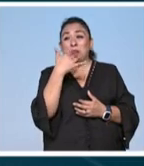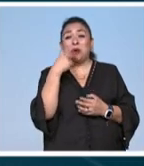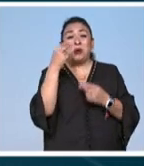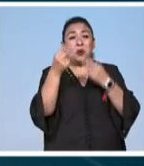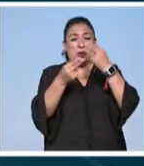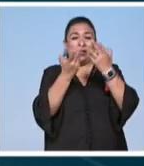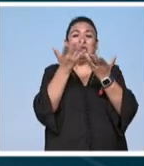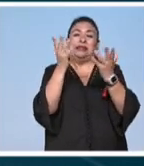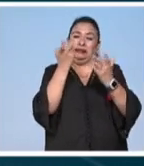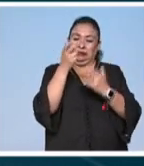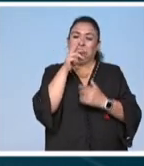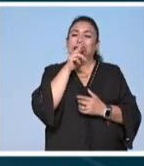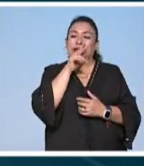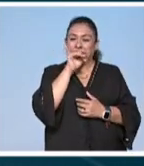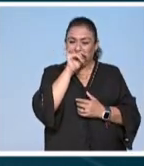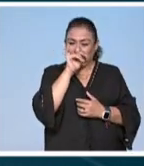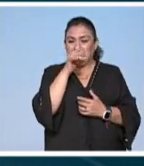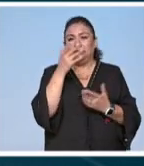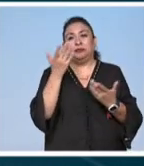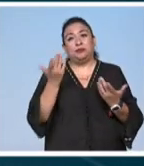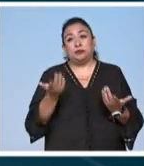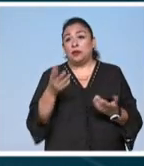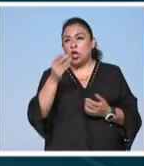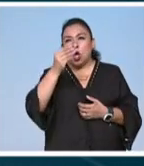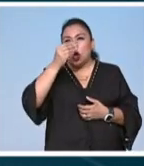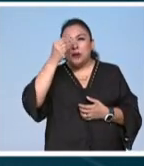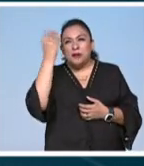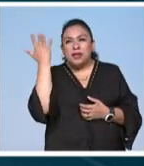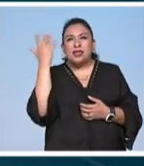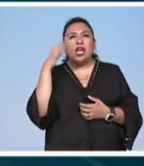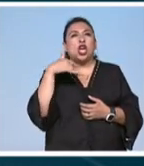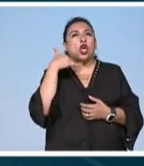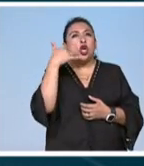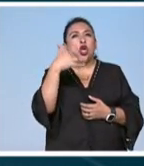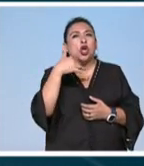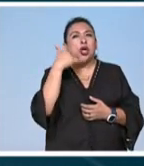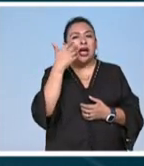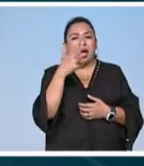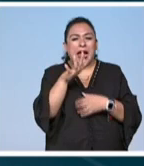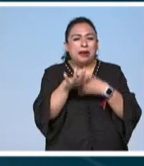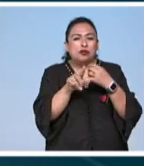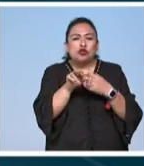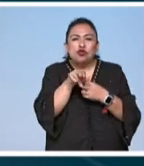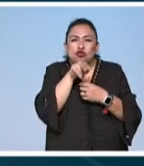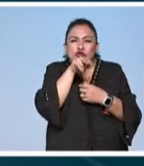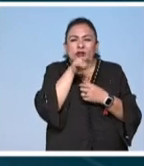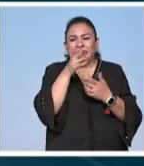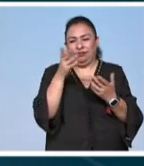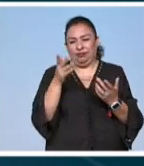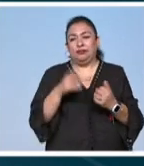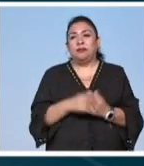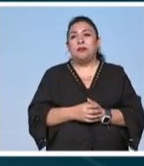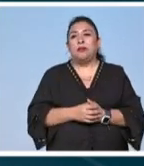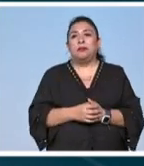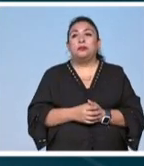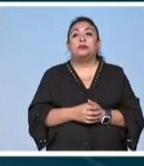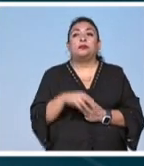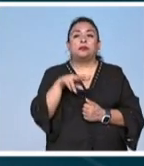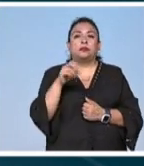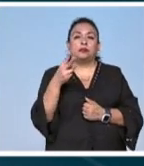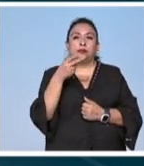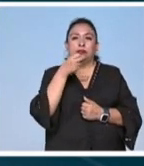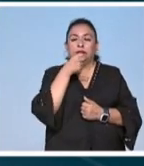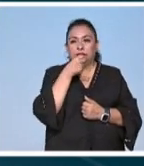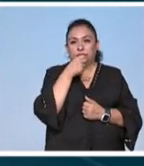el humo de los incendios así que olvídense de la contaminación por insectos sostuvieron para